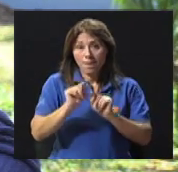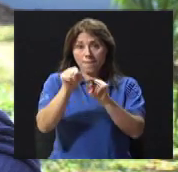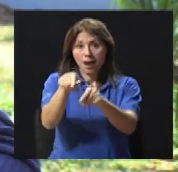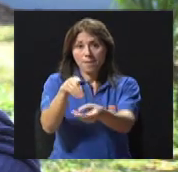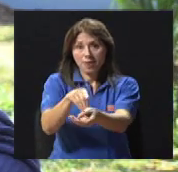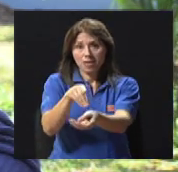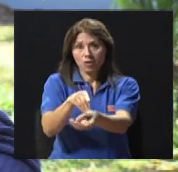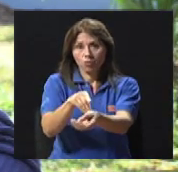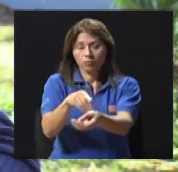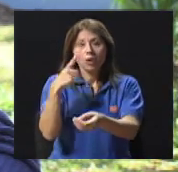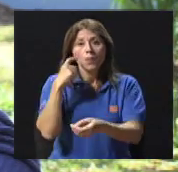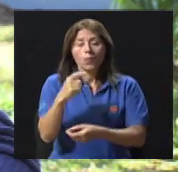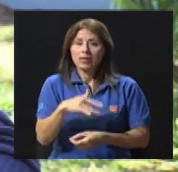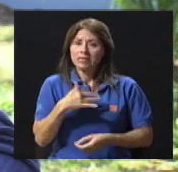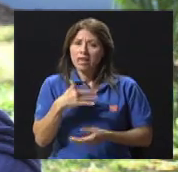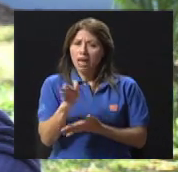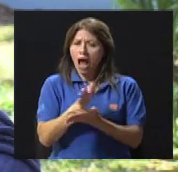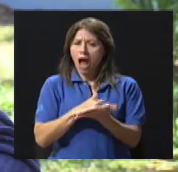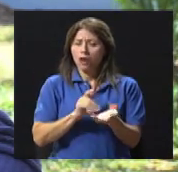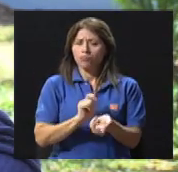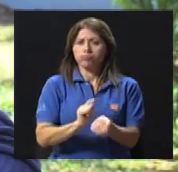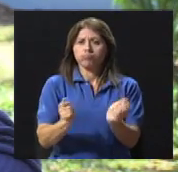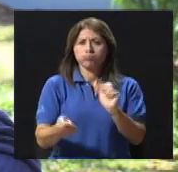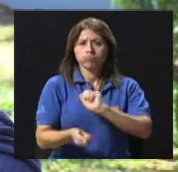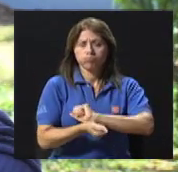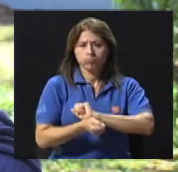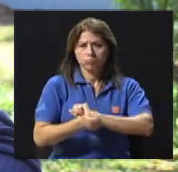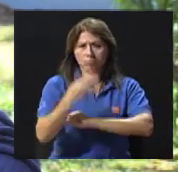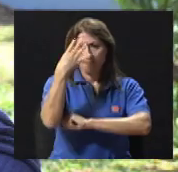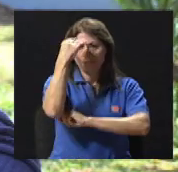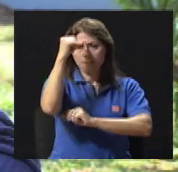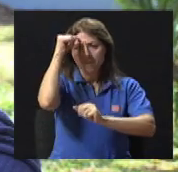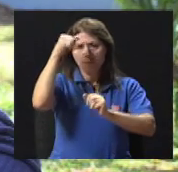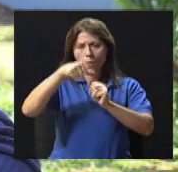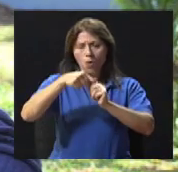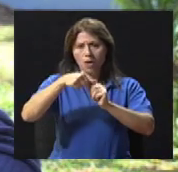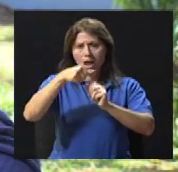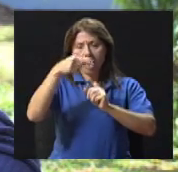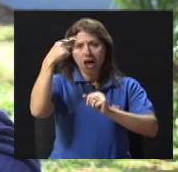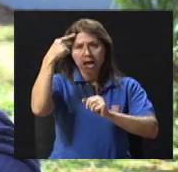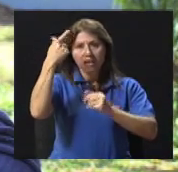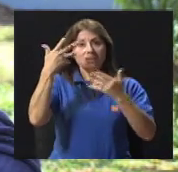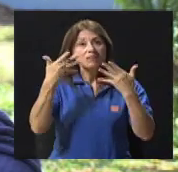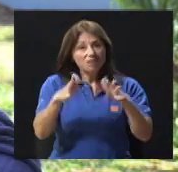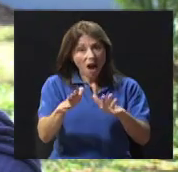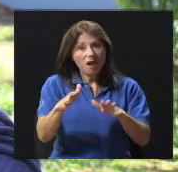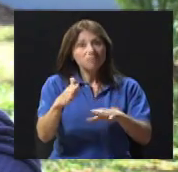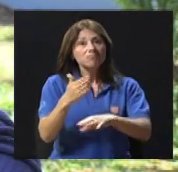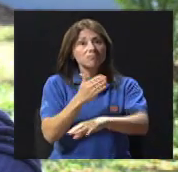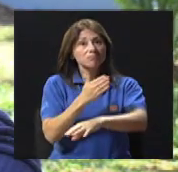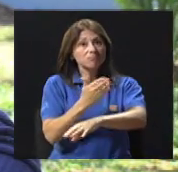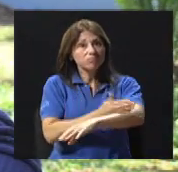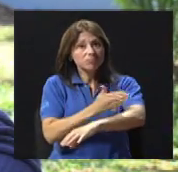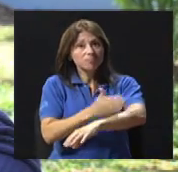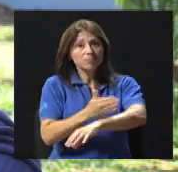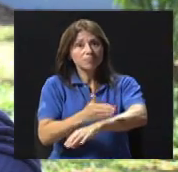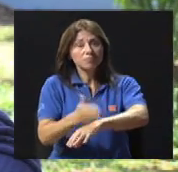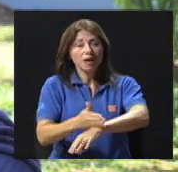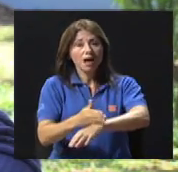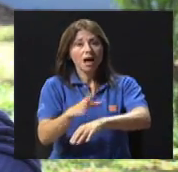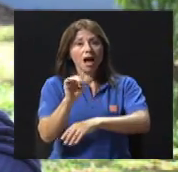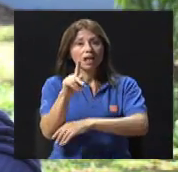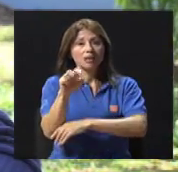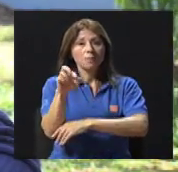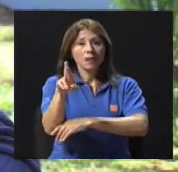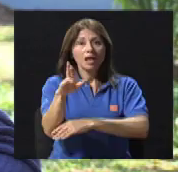su comportamiento, de su memoria, ya el Alzheimer está, ya ha avanzado y pasó desapercibido, pasó desapercibido